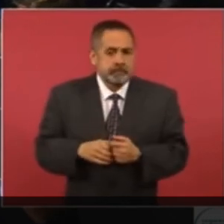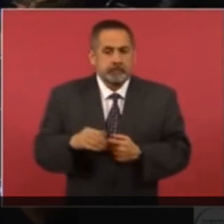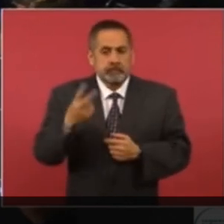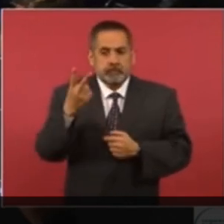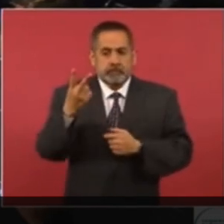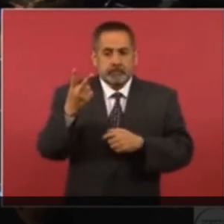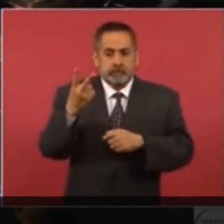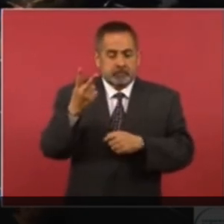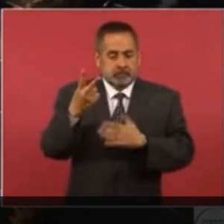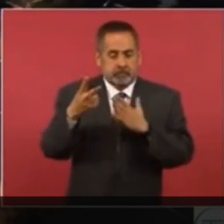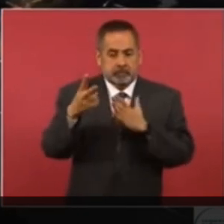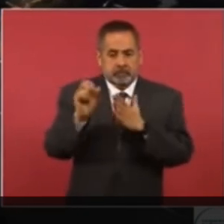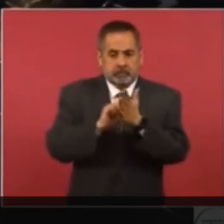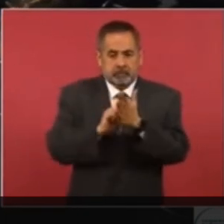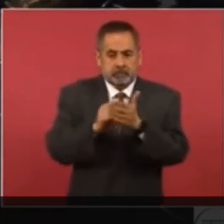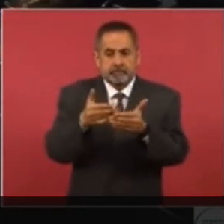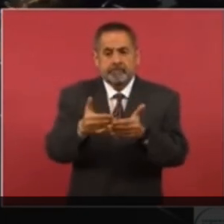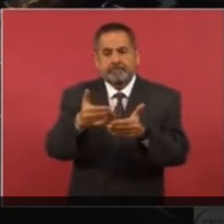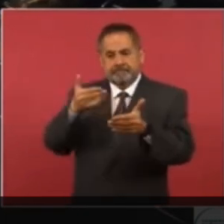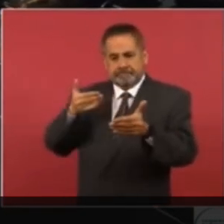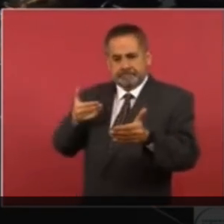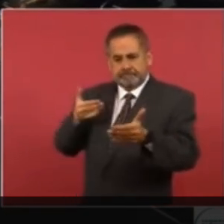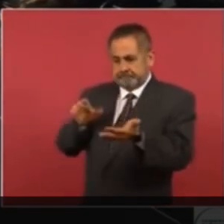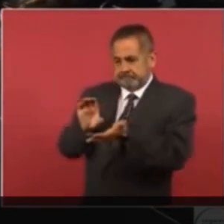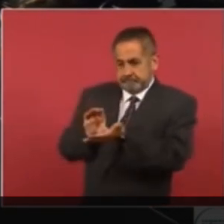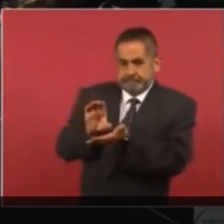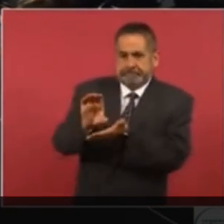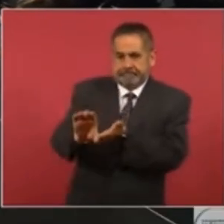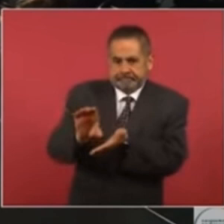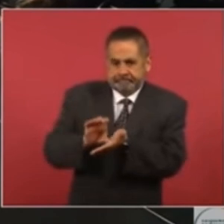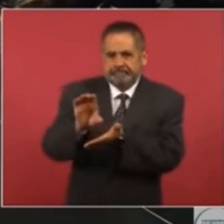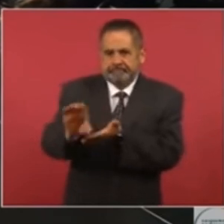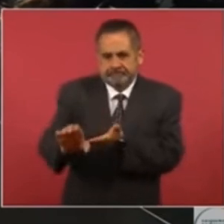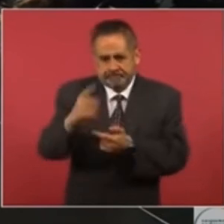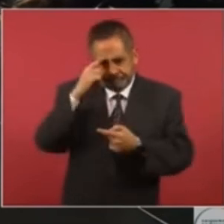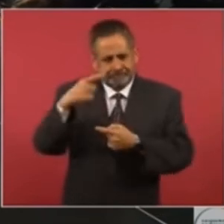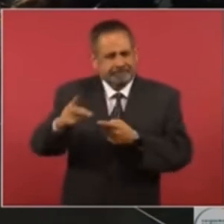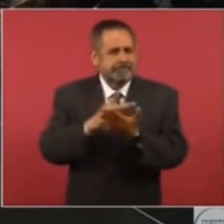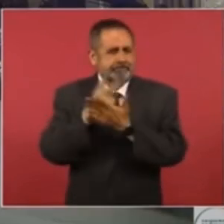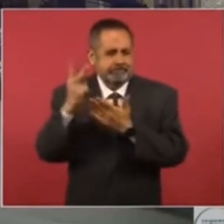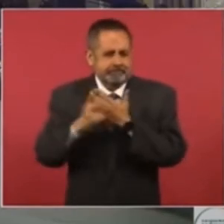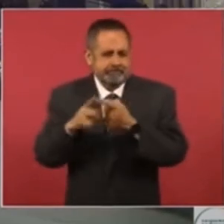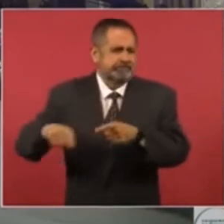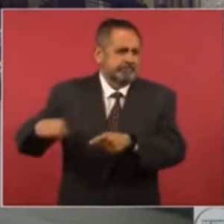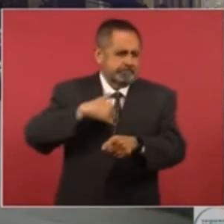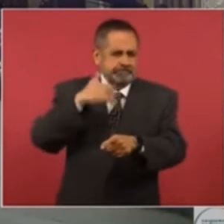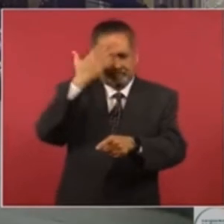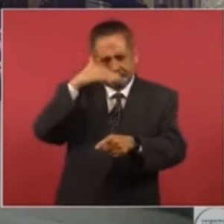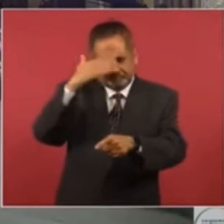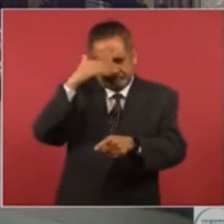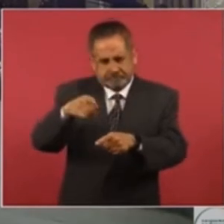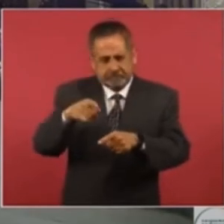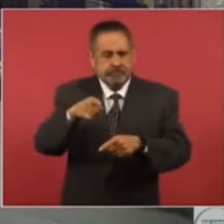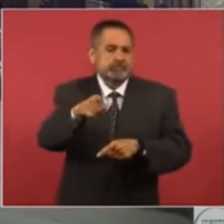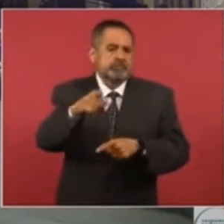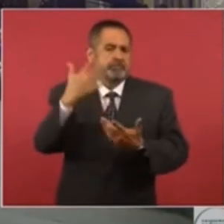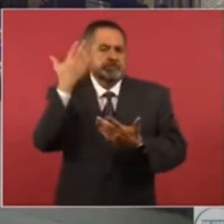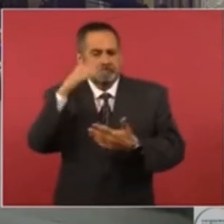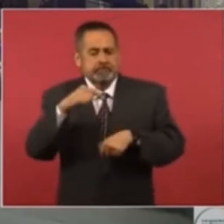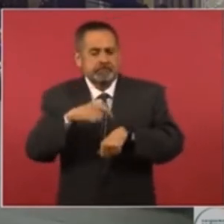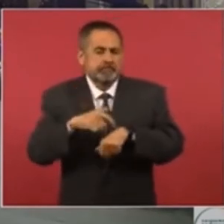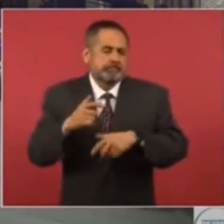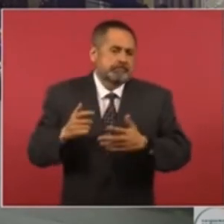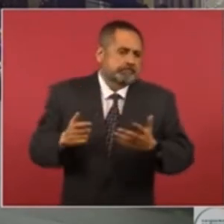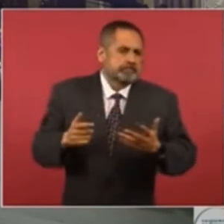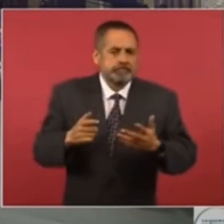bimestres para los programas que usted ya conoce o que ya conoce la gente, porque como usted sabe, bueno, se va a